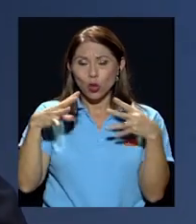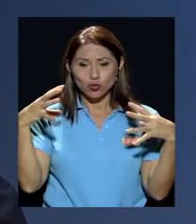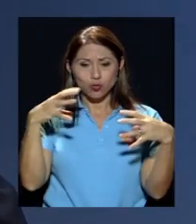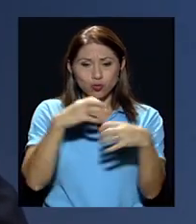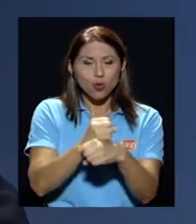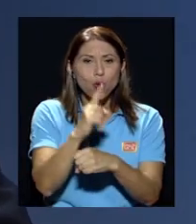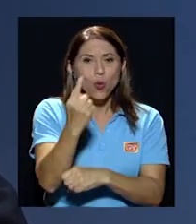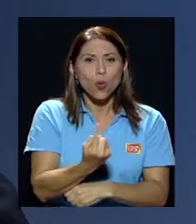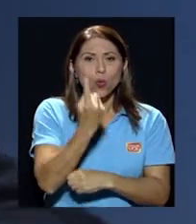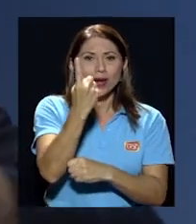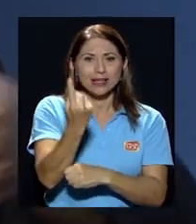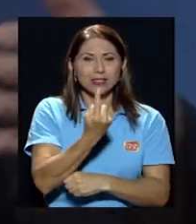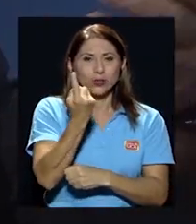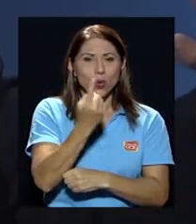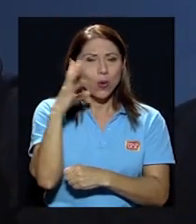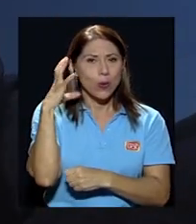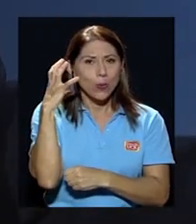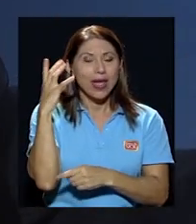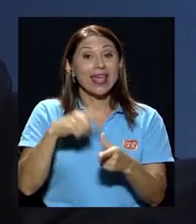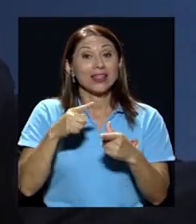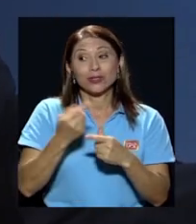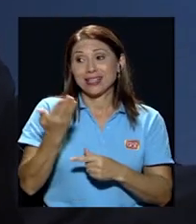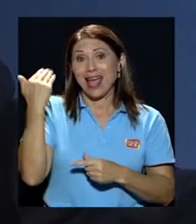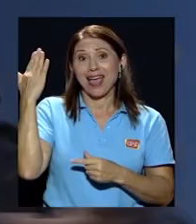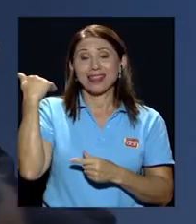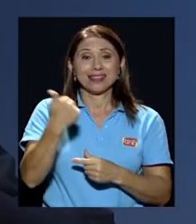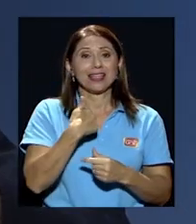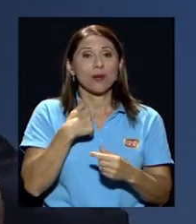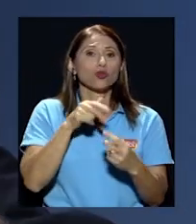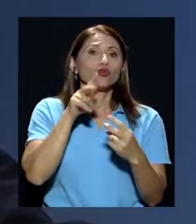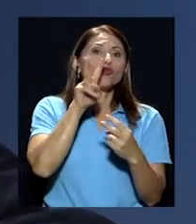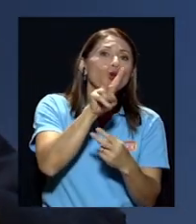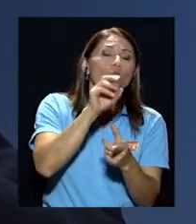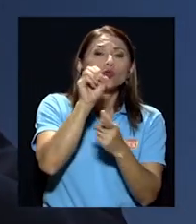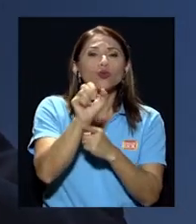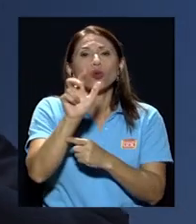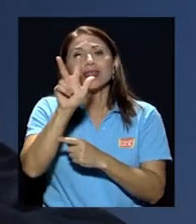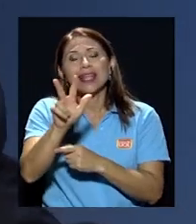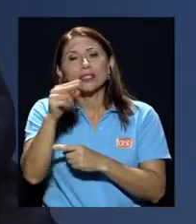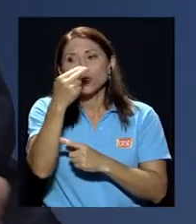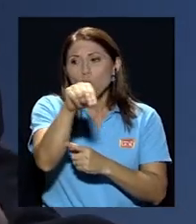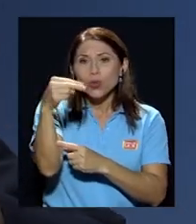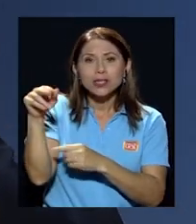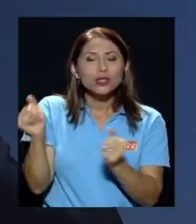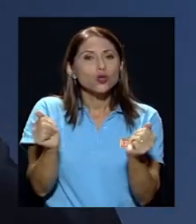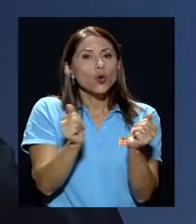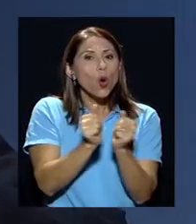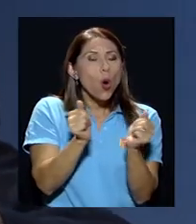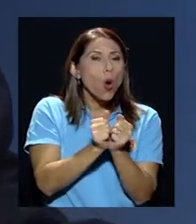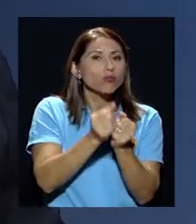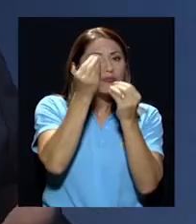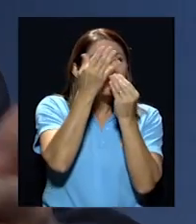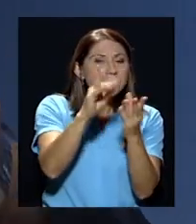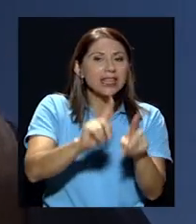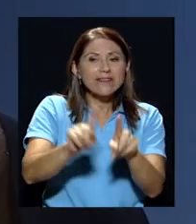radio y entonces cuando antes teníamos dos o tres noticieros con direcciones diferentes con líneas editoriales diferentes